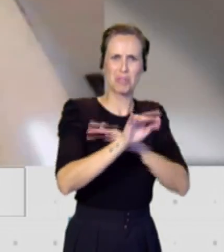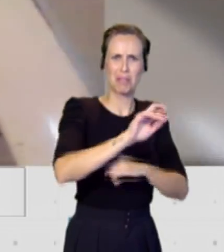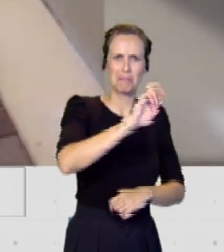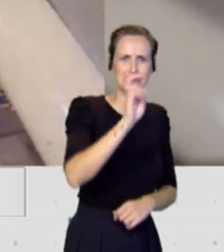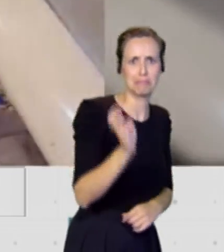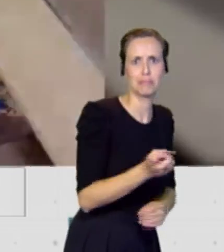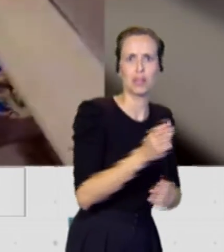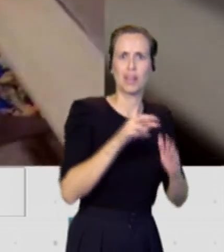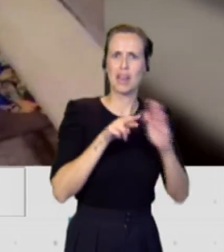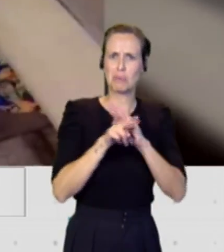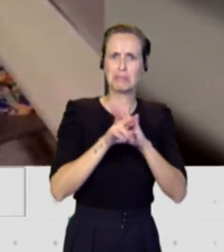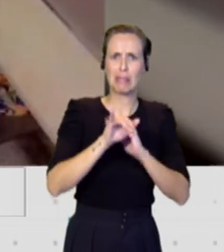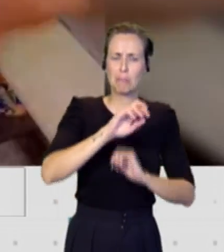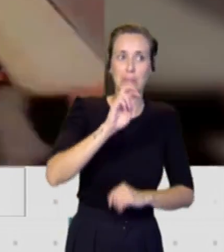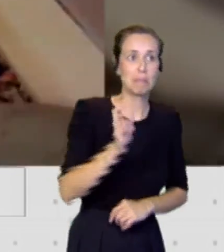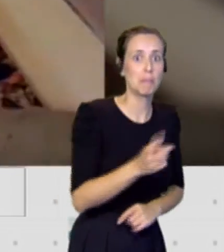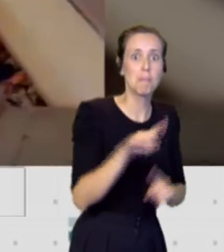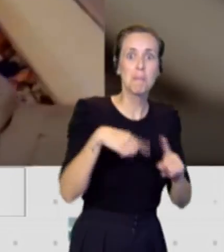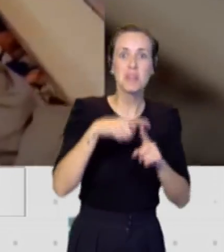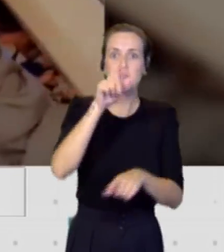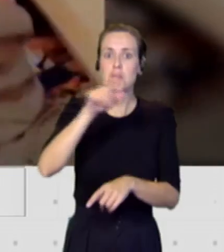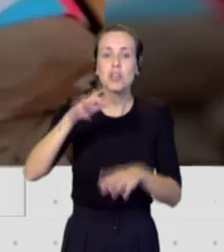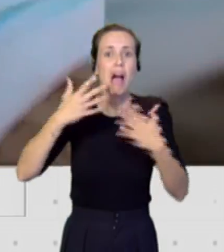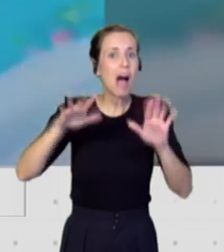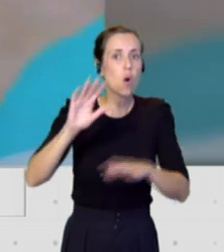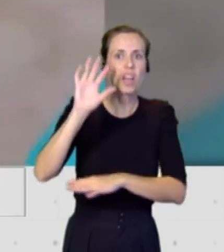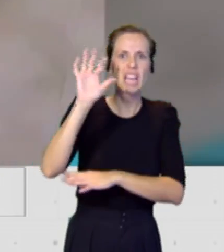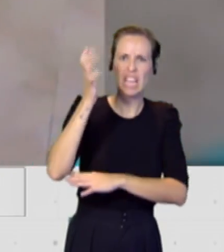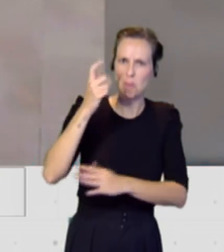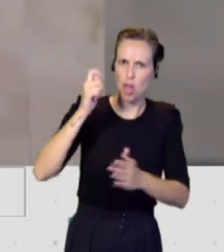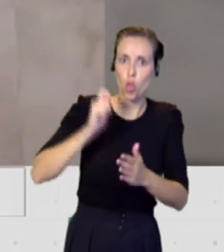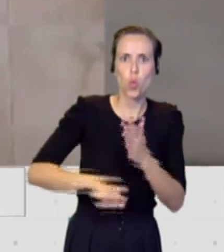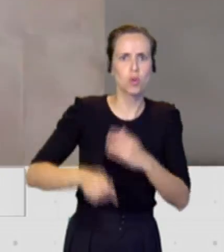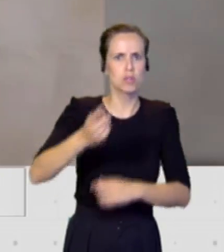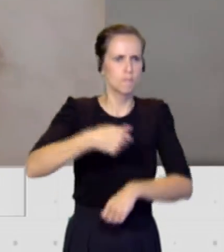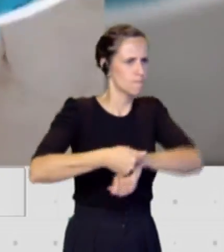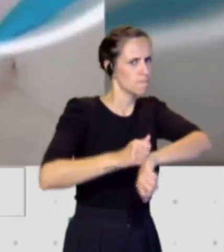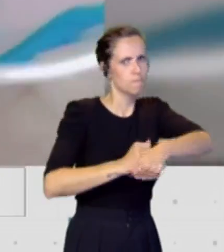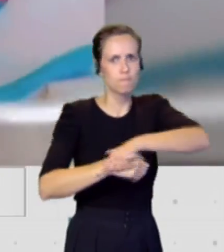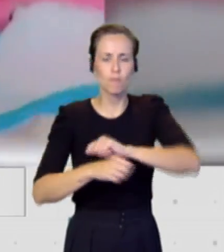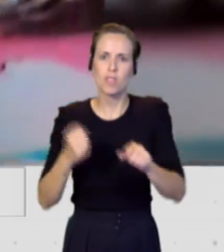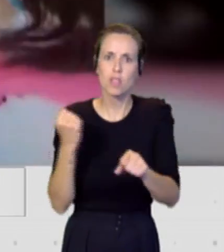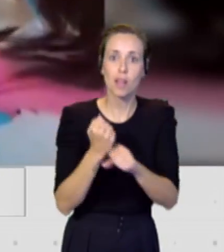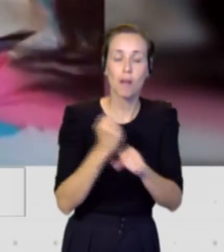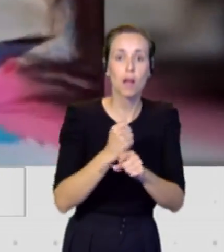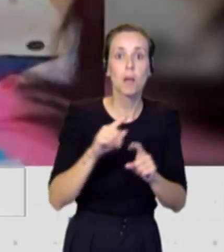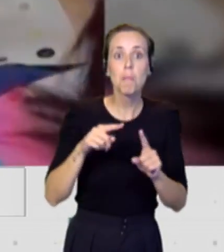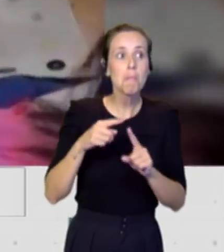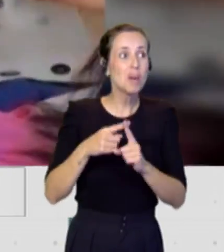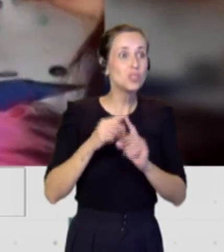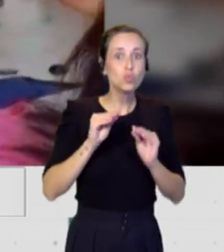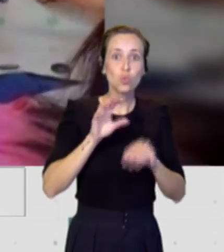en unas condiciones climáticas duras trabajan de manera aguerrida, es un país muy orgulloso de sí mismo, para ellos es un